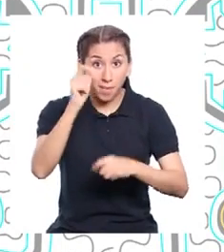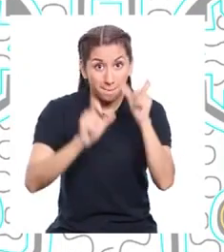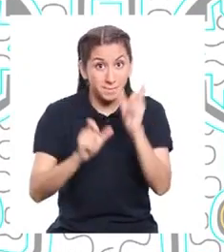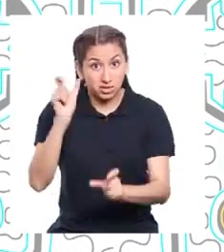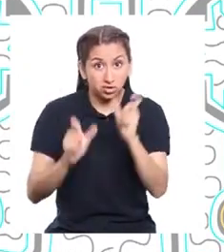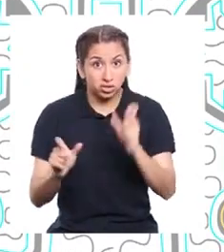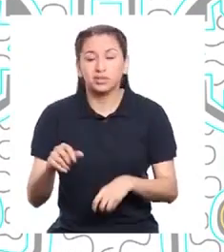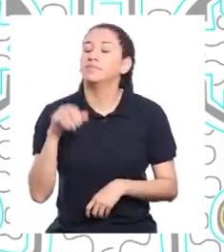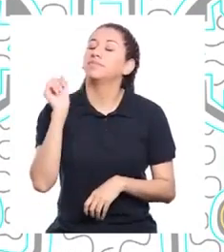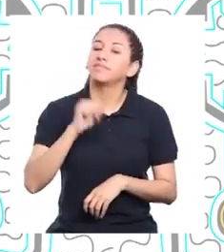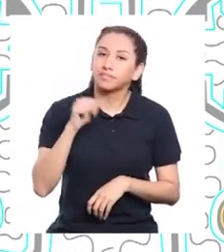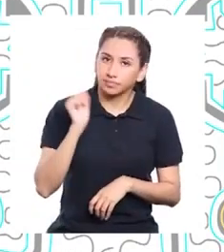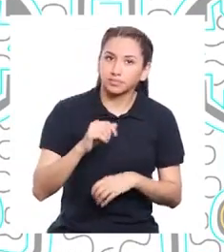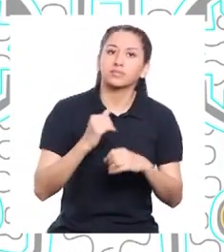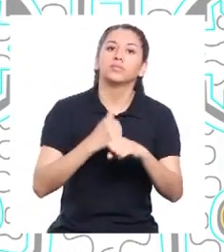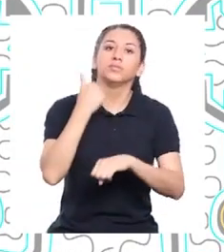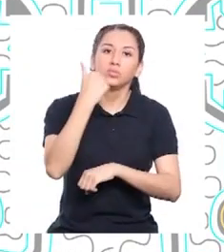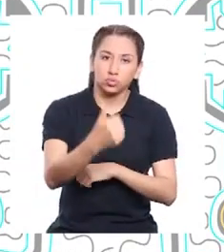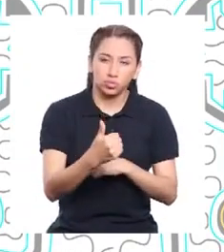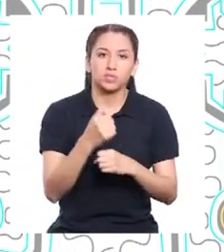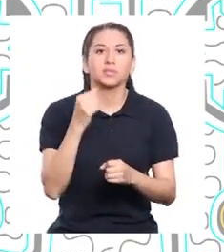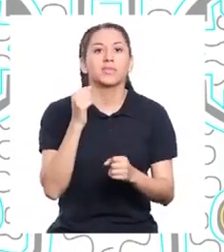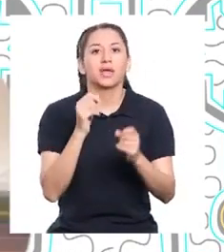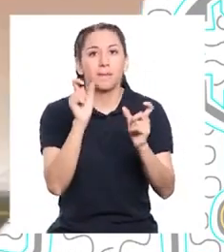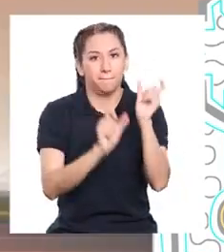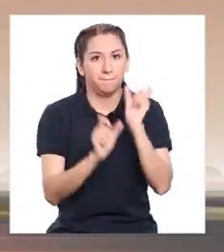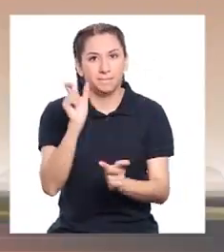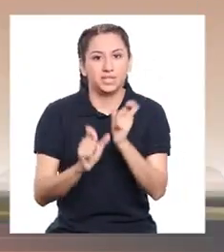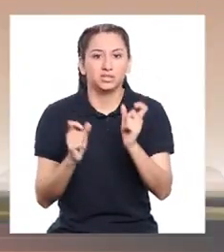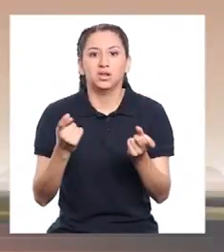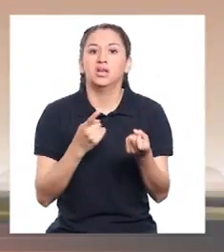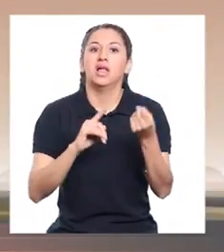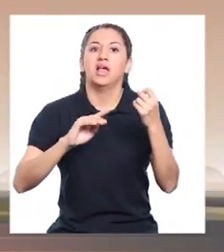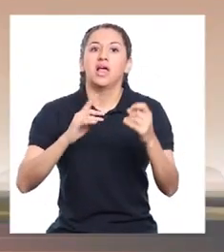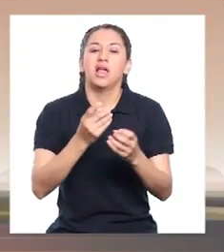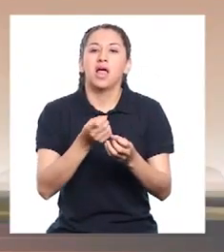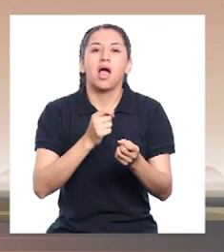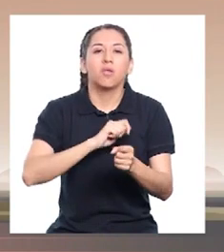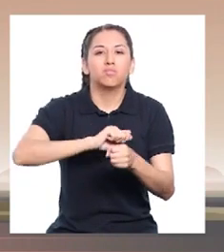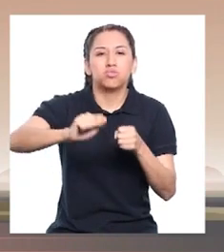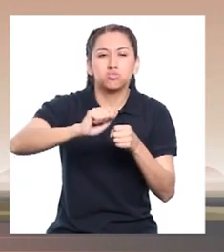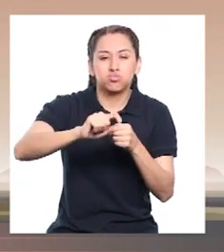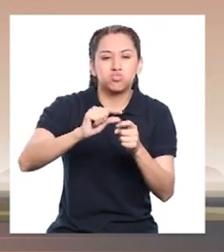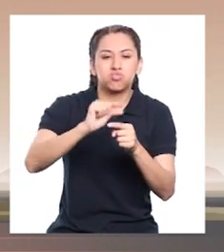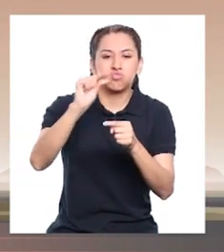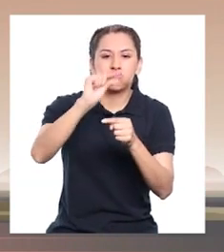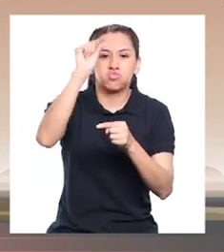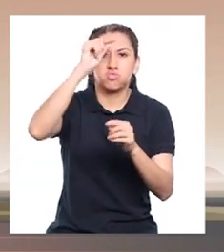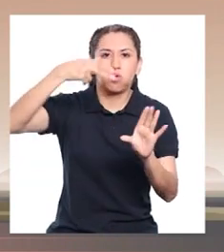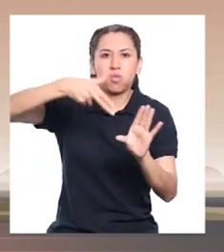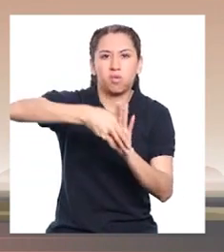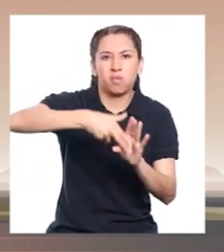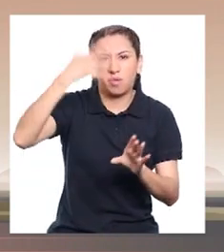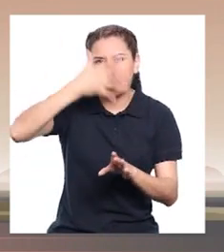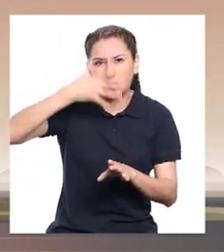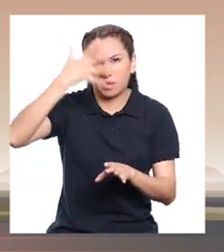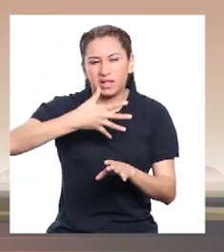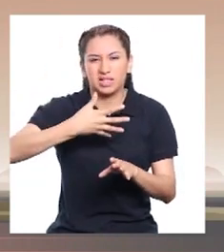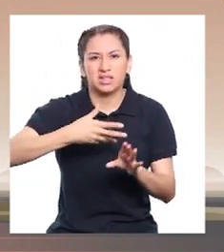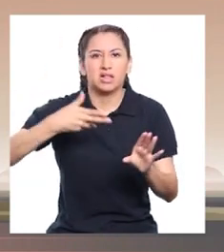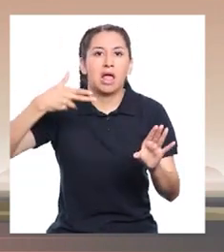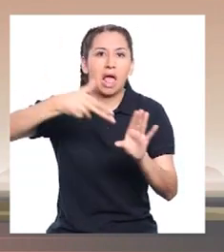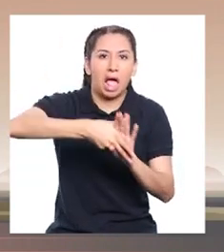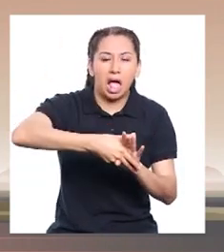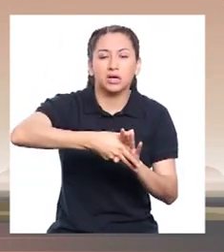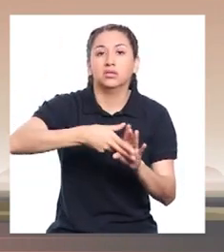humanos? Así es. Es producto de la actividad humana, como la quema de combustibles fósiles, como el petróleo, gasolina,